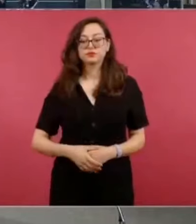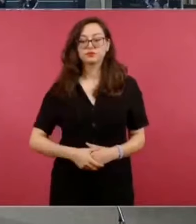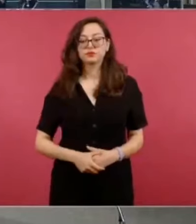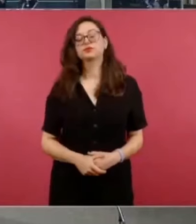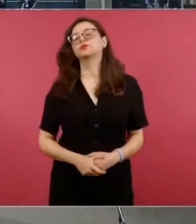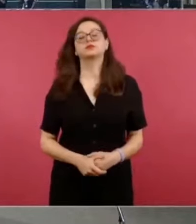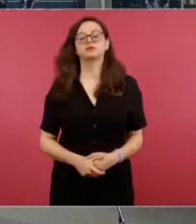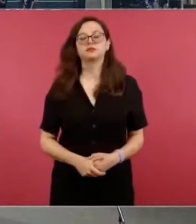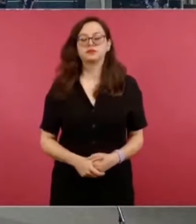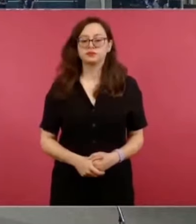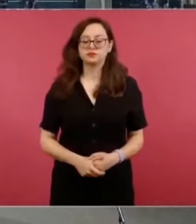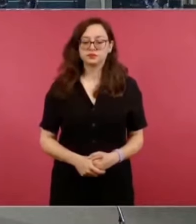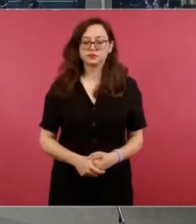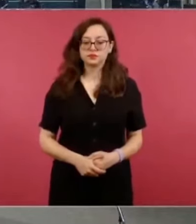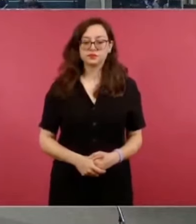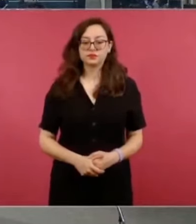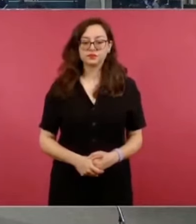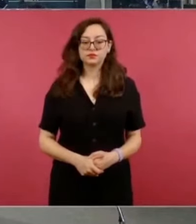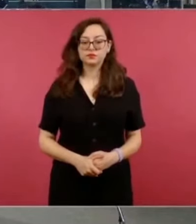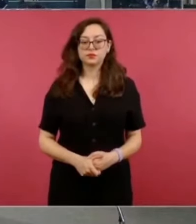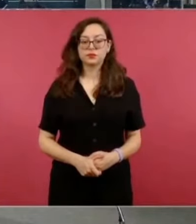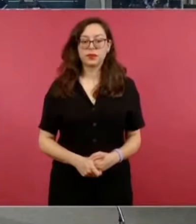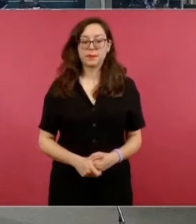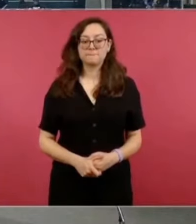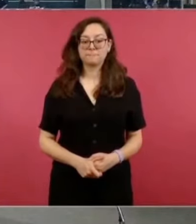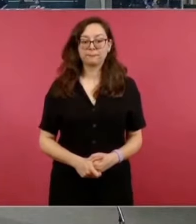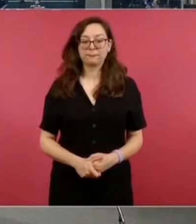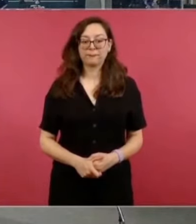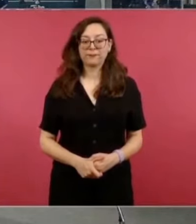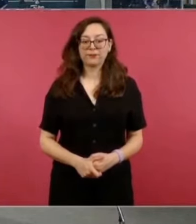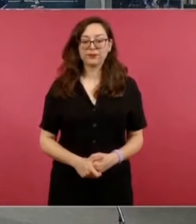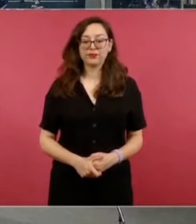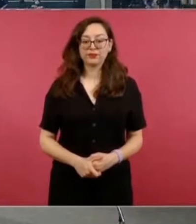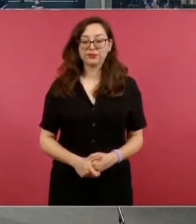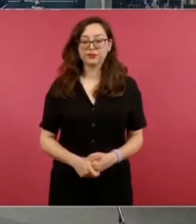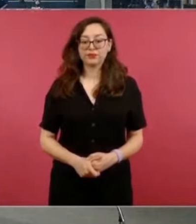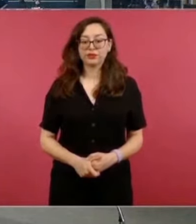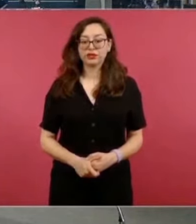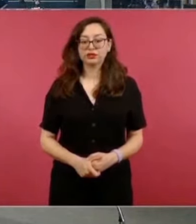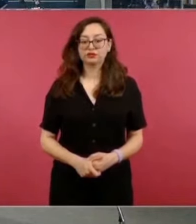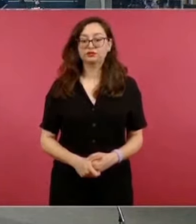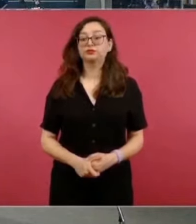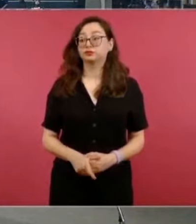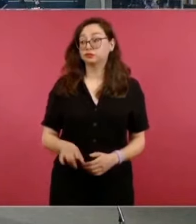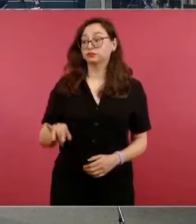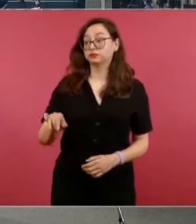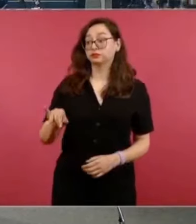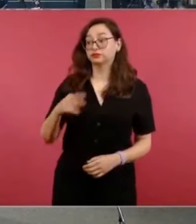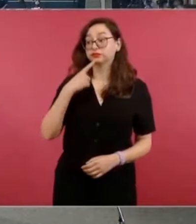Sí, ya hay una denuncia, a ver si lo explicas. Eso sí.